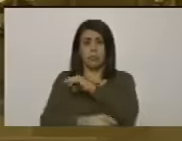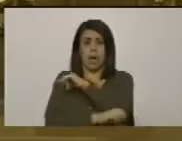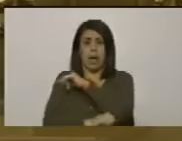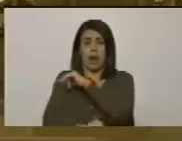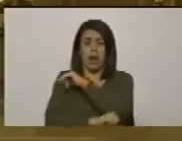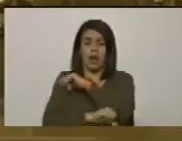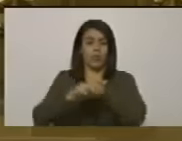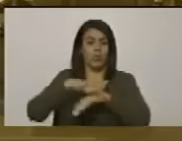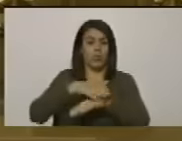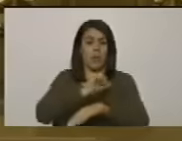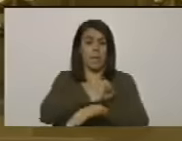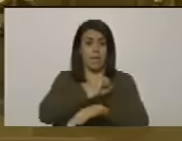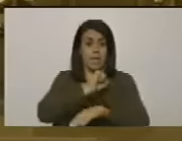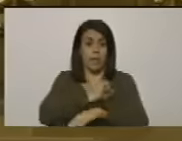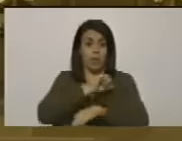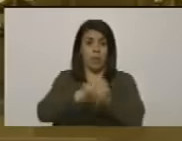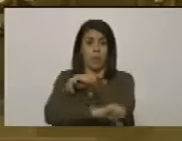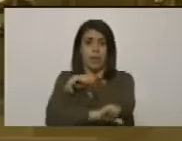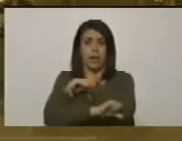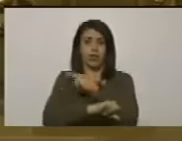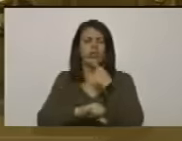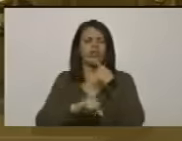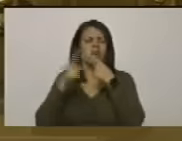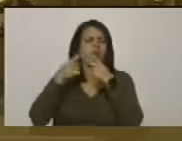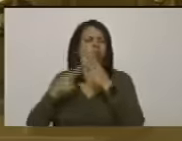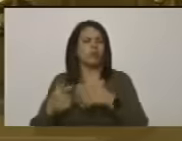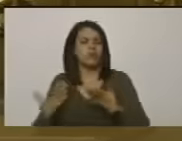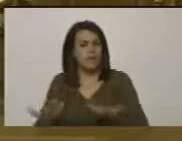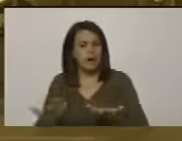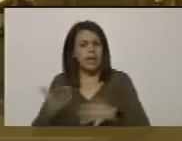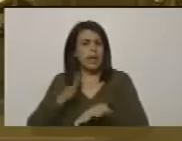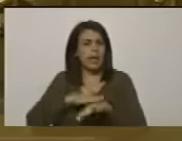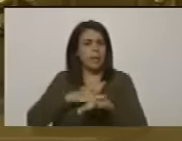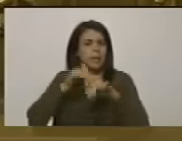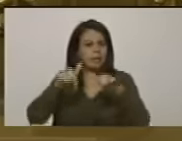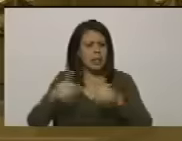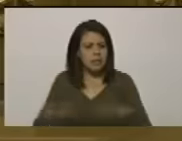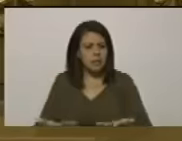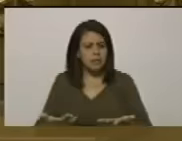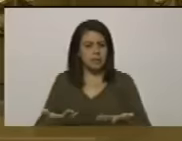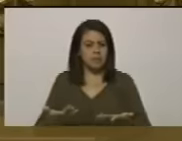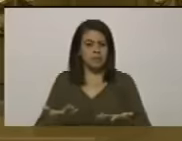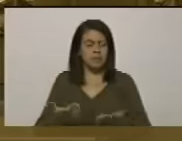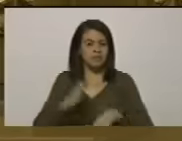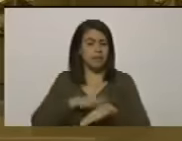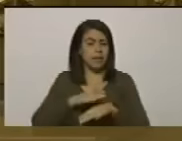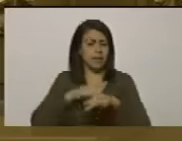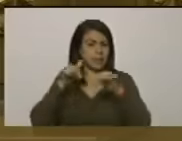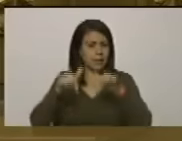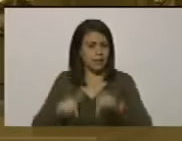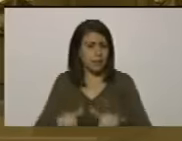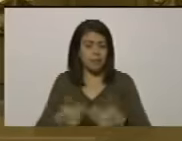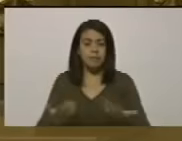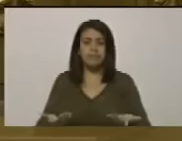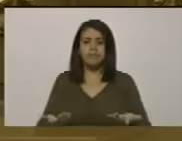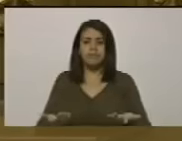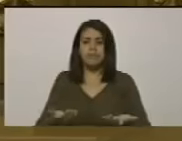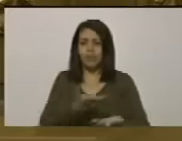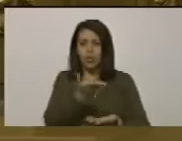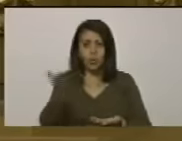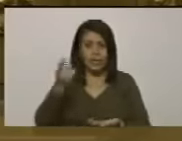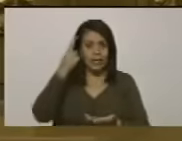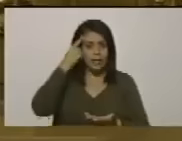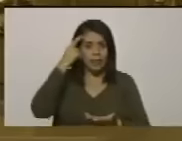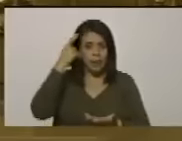por temor a que esos delincuentes hablen qué está pasando aquí qué está pasando acá ustedes